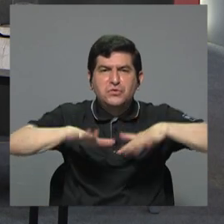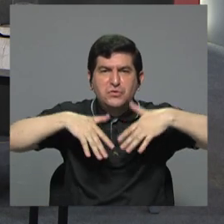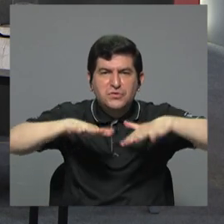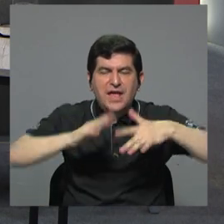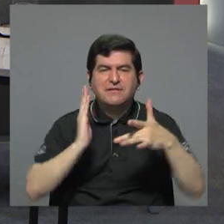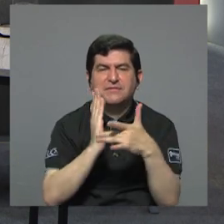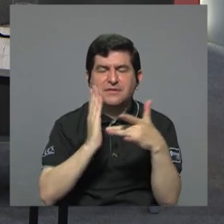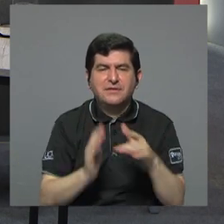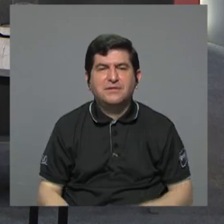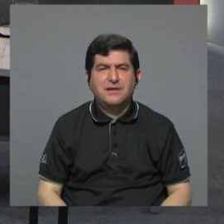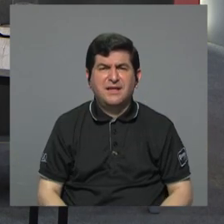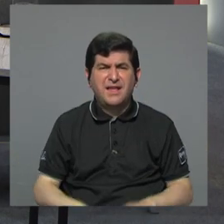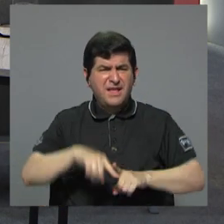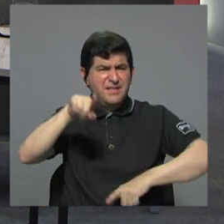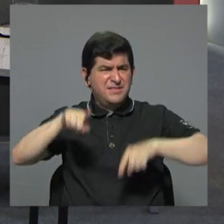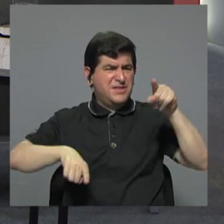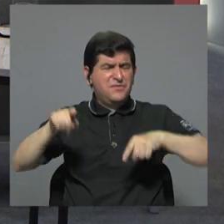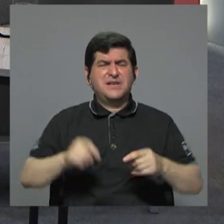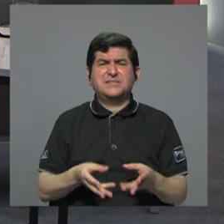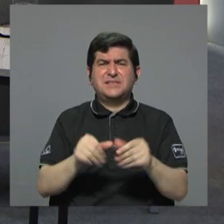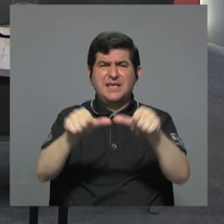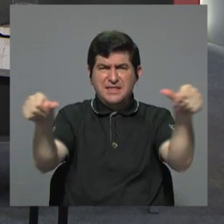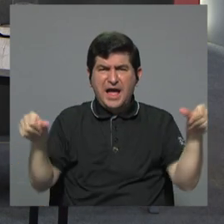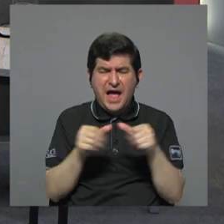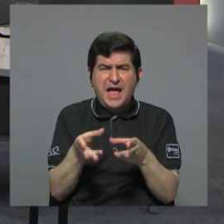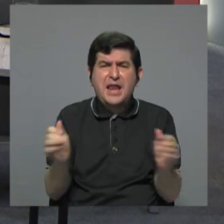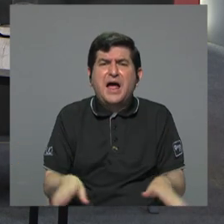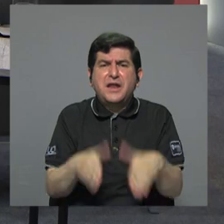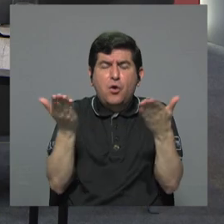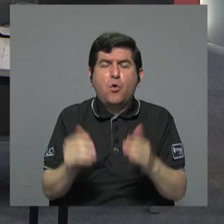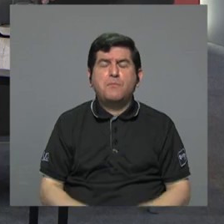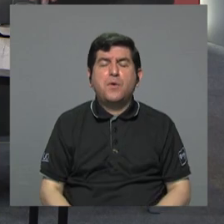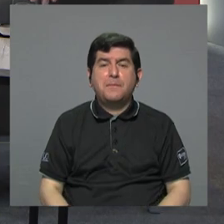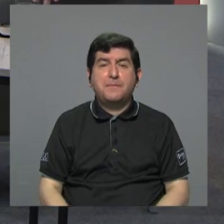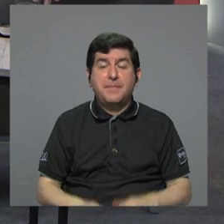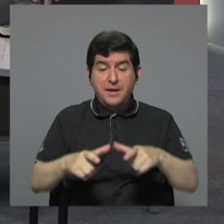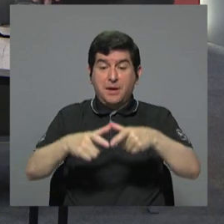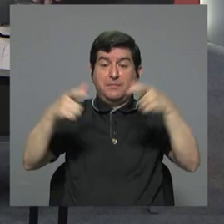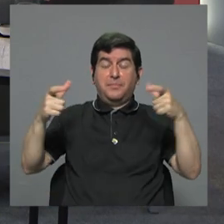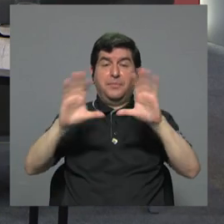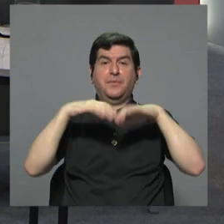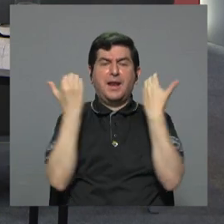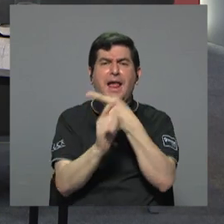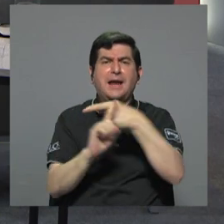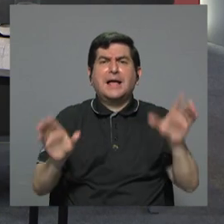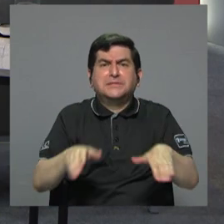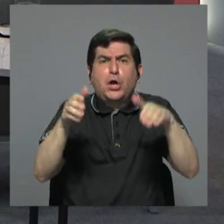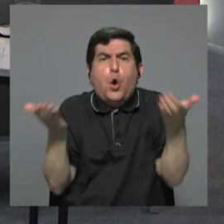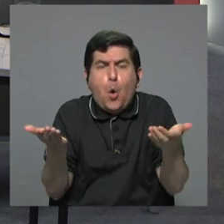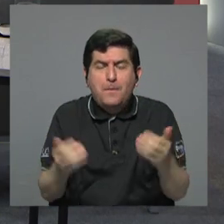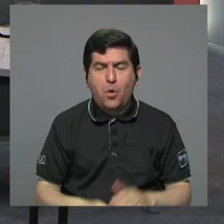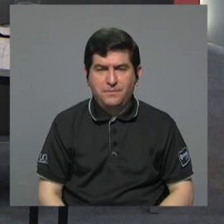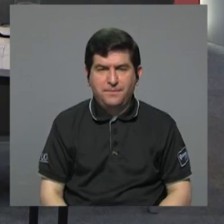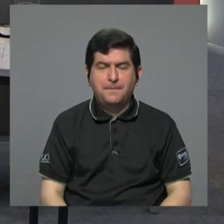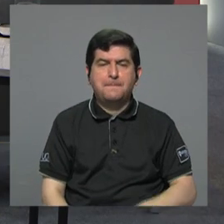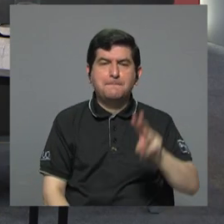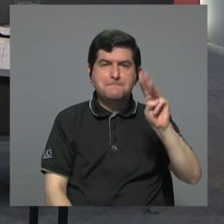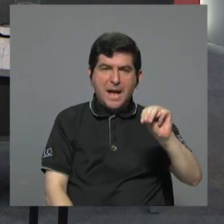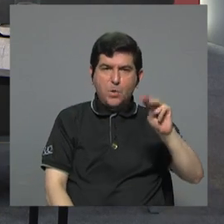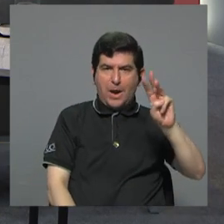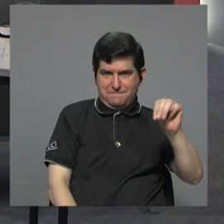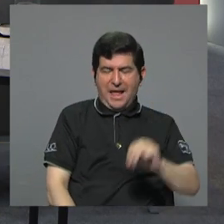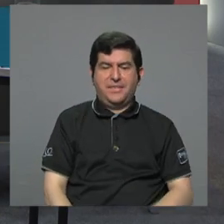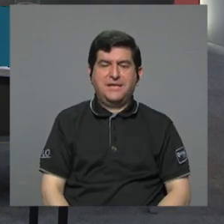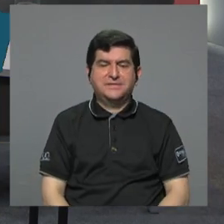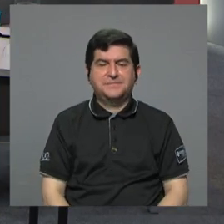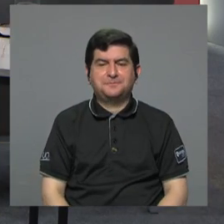¿cómo diversificar los sectores productivos para engrosar esa clase media? ajá eso nos dice David Sierra y Manuel Madriz